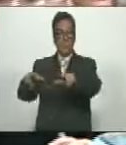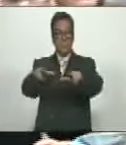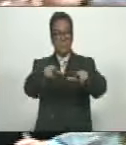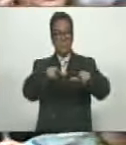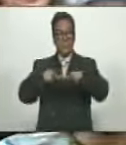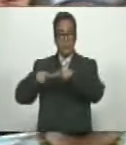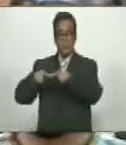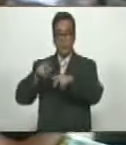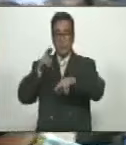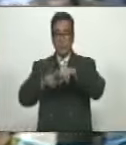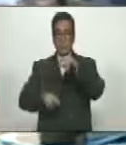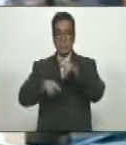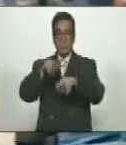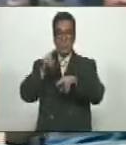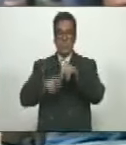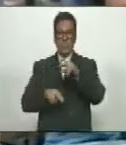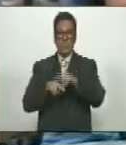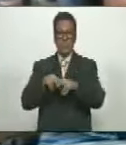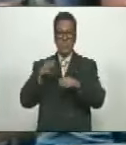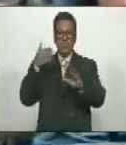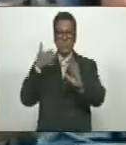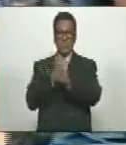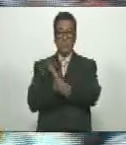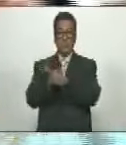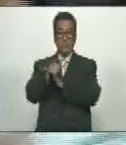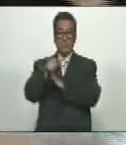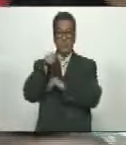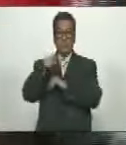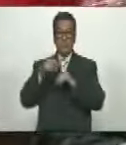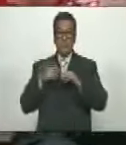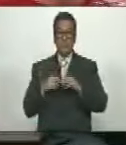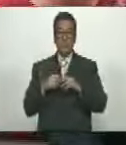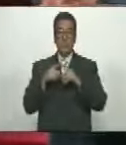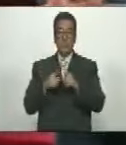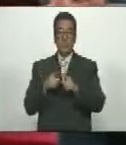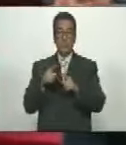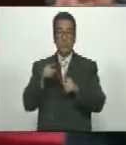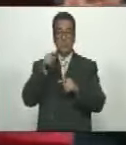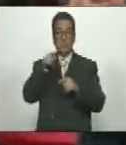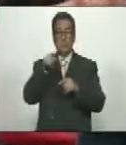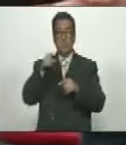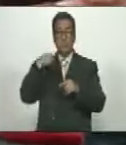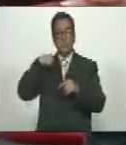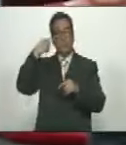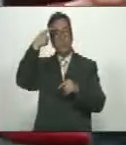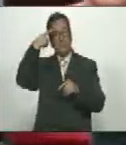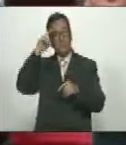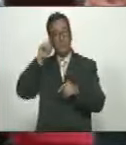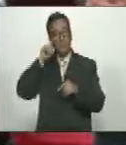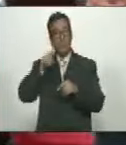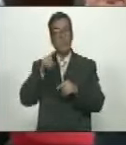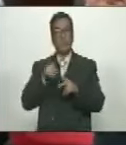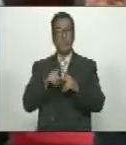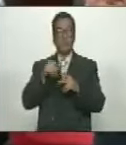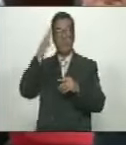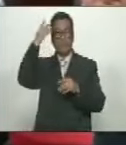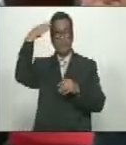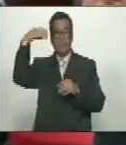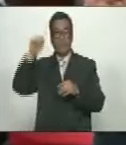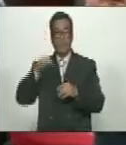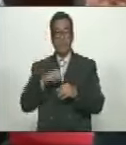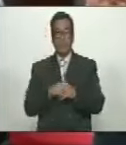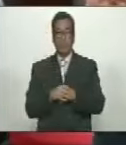para la construcción de lo que significaba entonces, parecían entonces utopías y sueños.